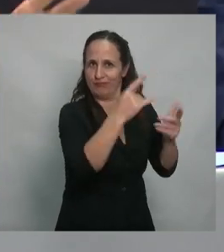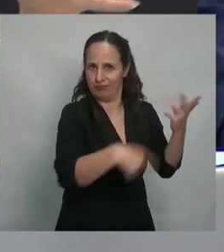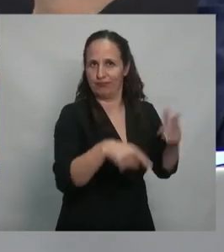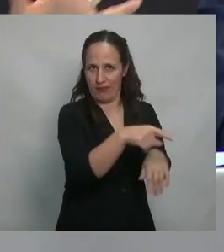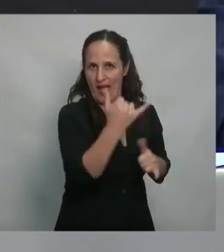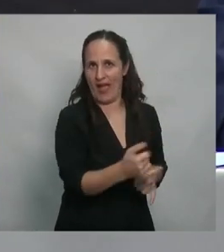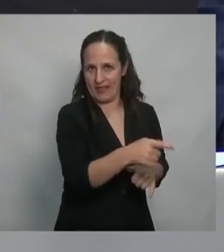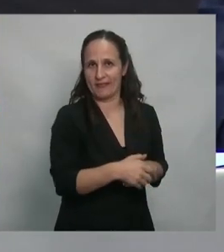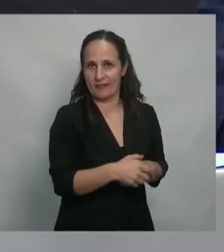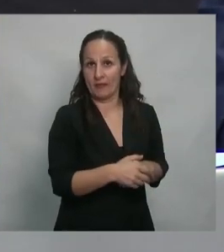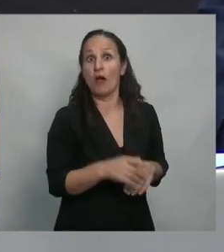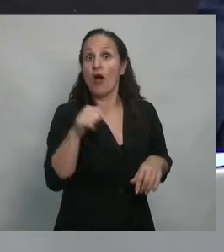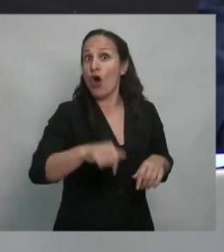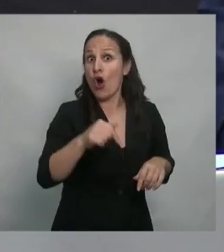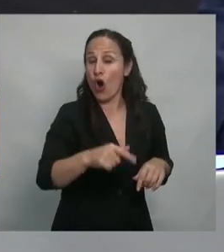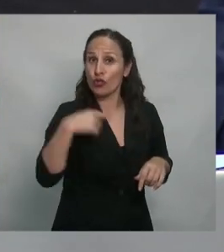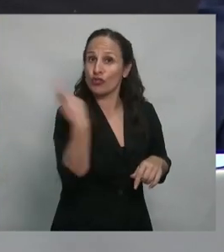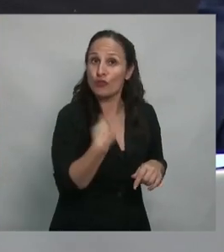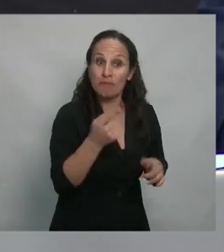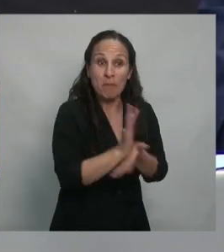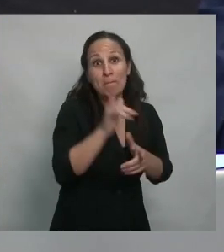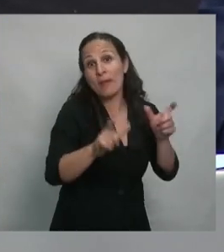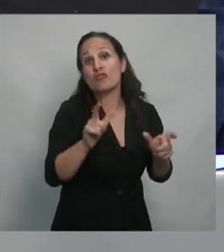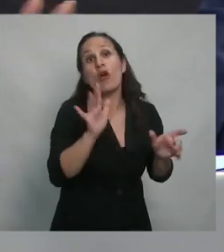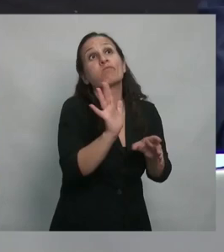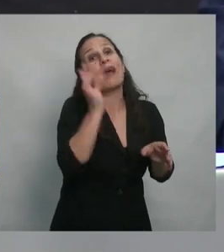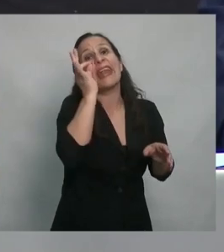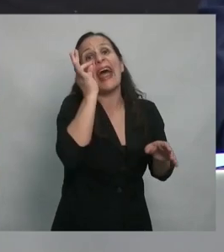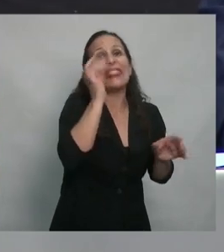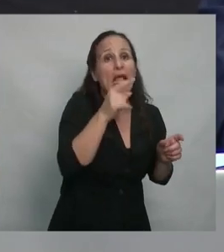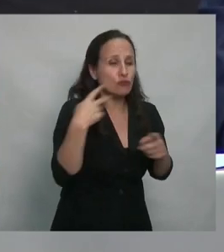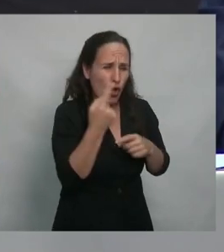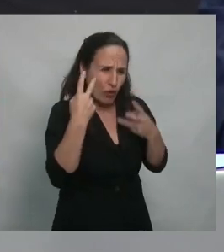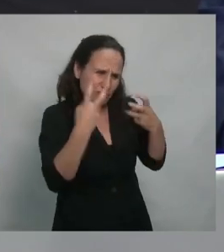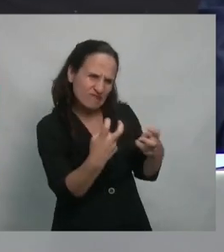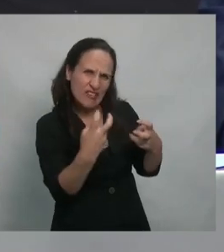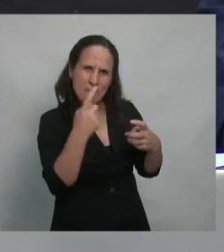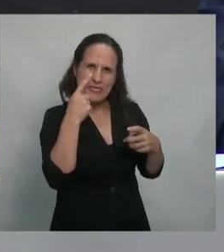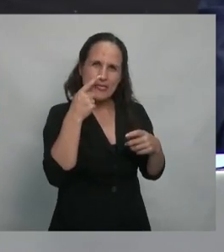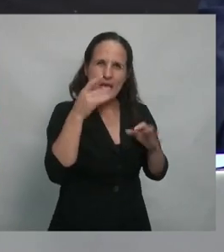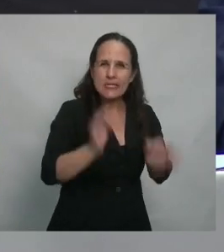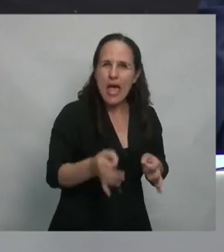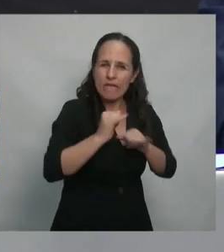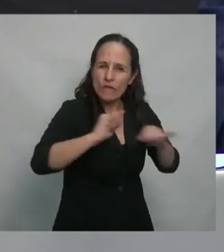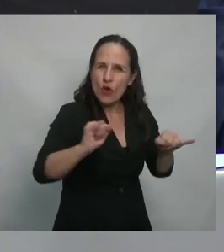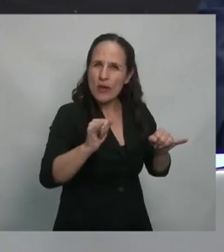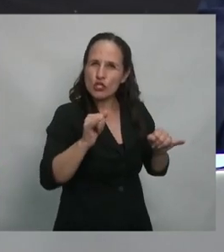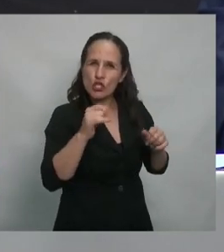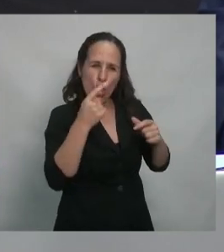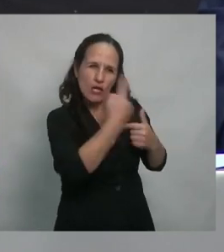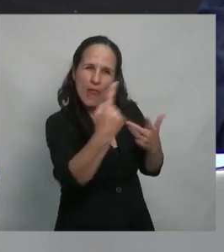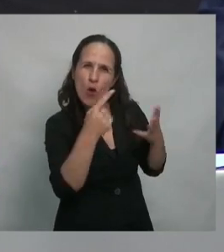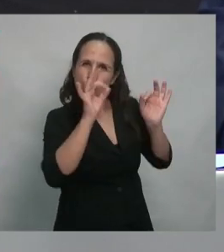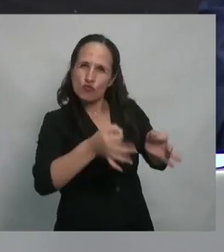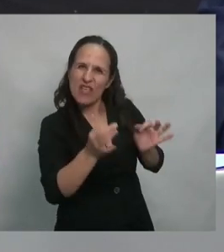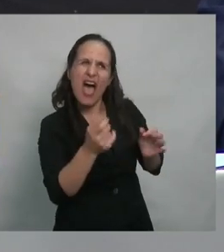todos somos estudiados como ratas de laboratorio a partir de los metadatos y a partir de